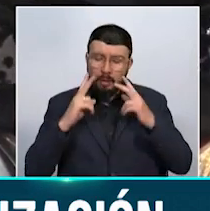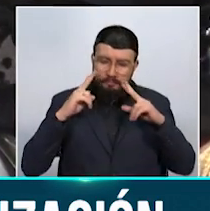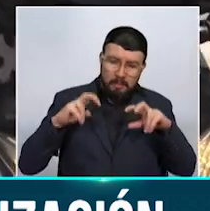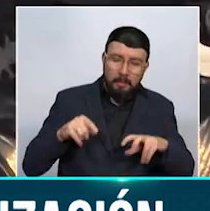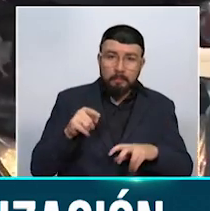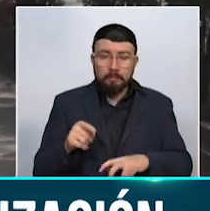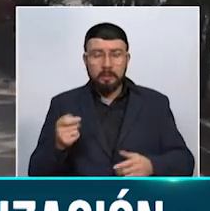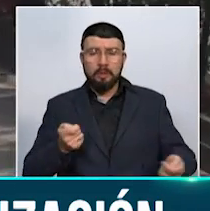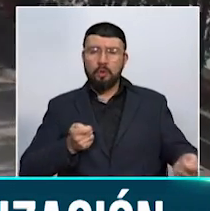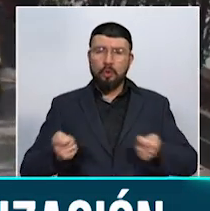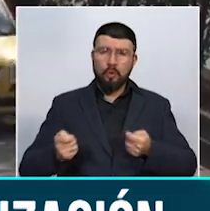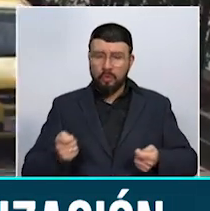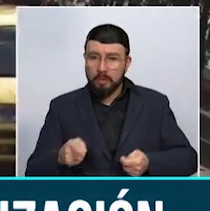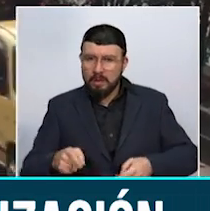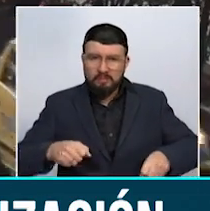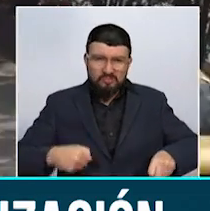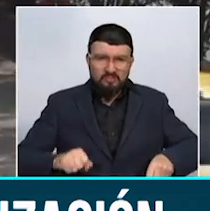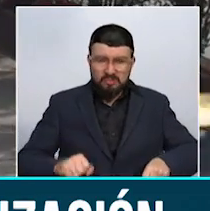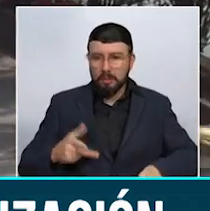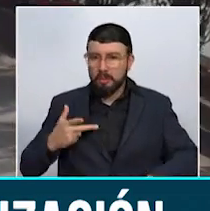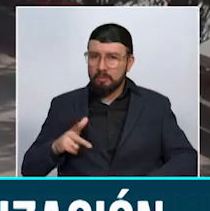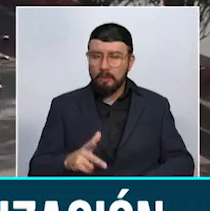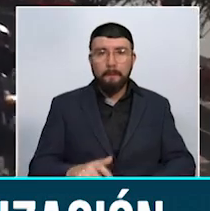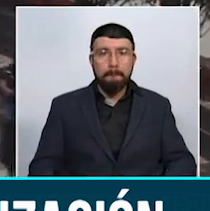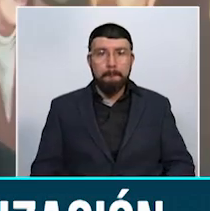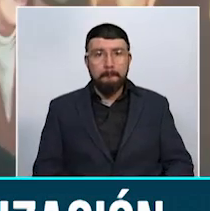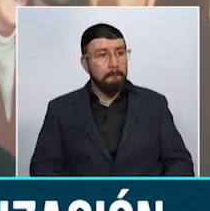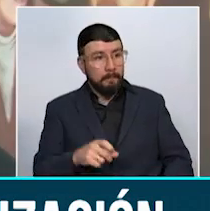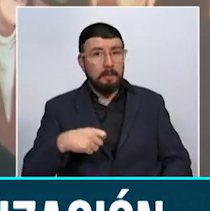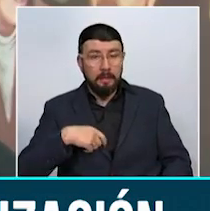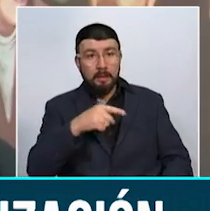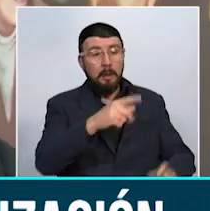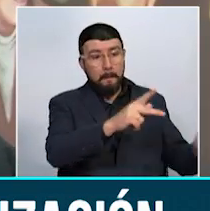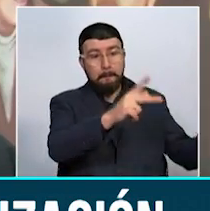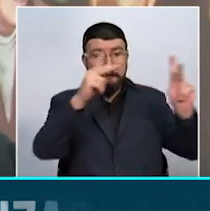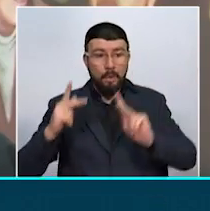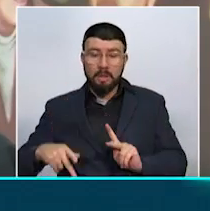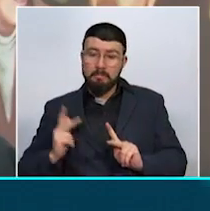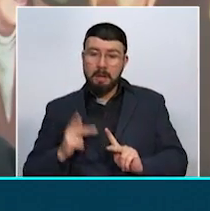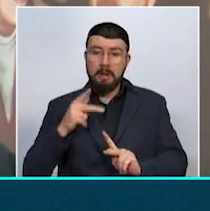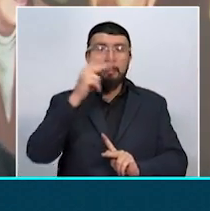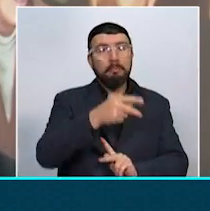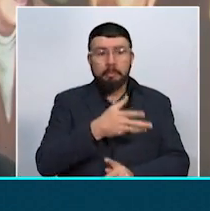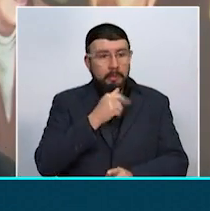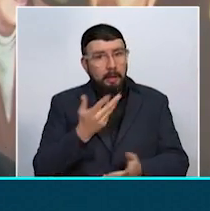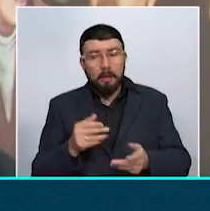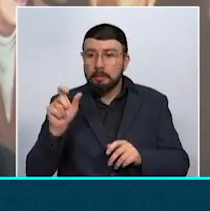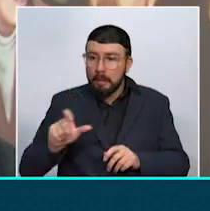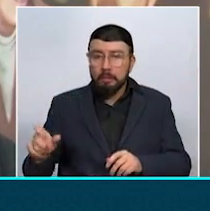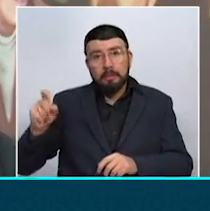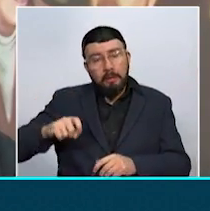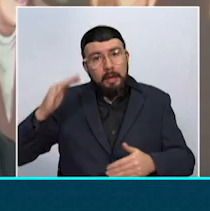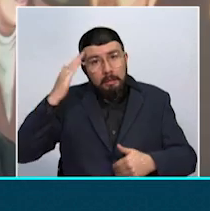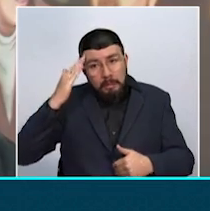de controlar la velocidad de los motociclistas. Colocamos puentes peatonales que no los usan. Es conciencia. La gente tiene que entender que tienen que usarlos.